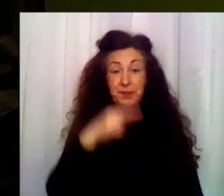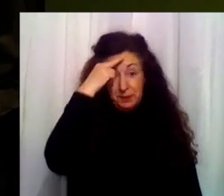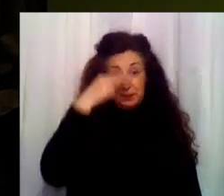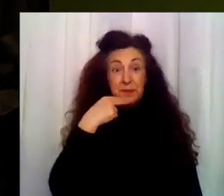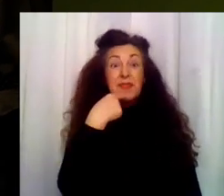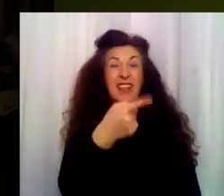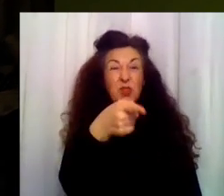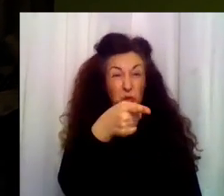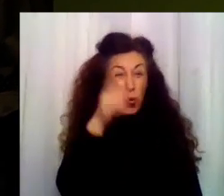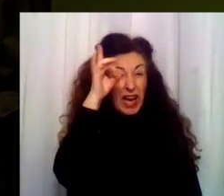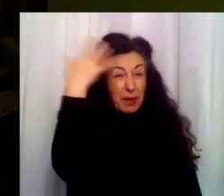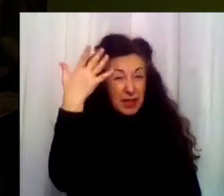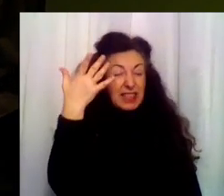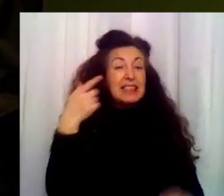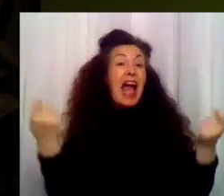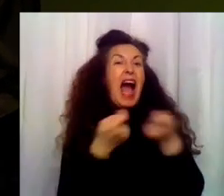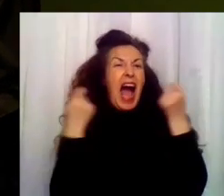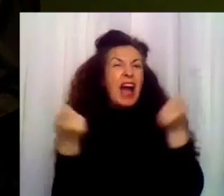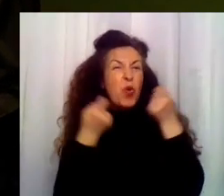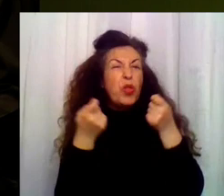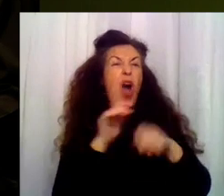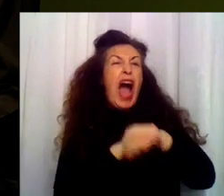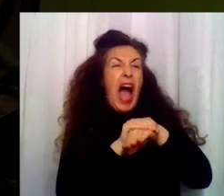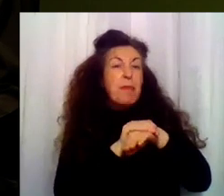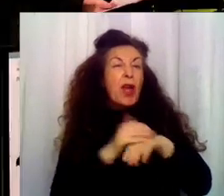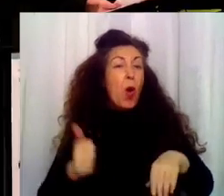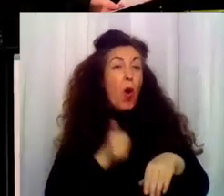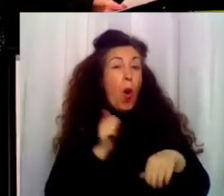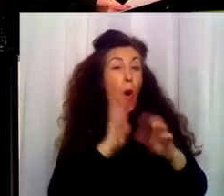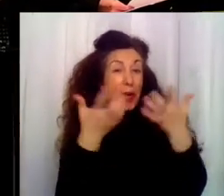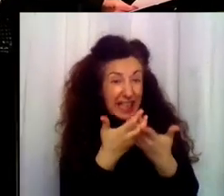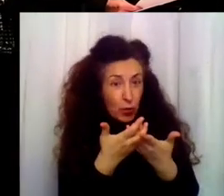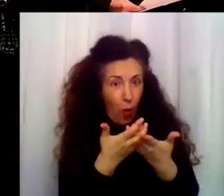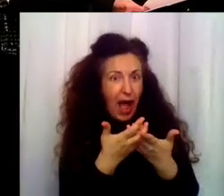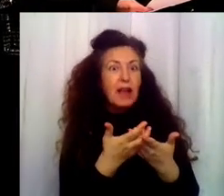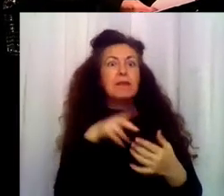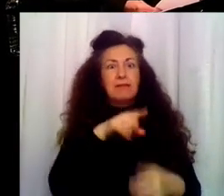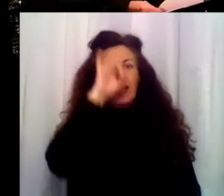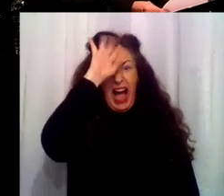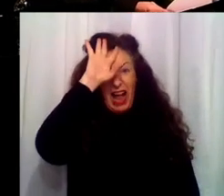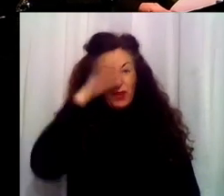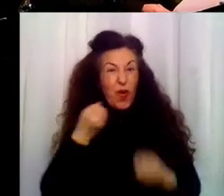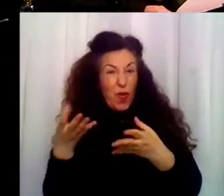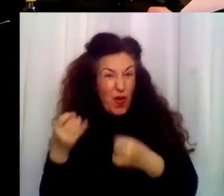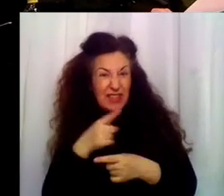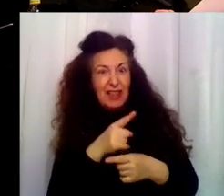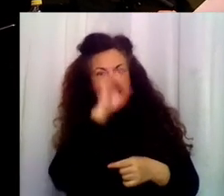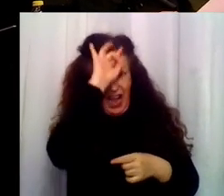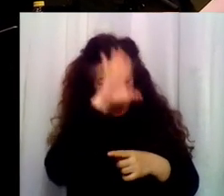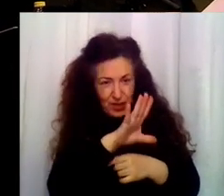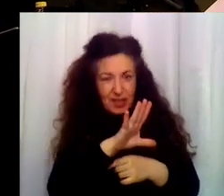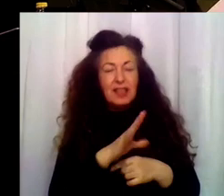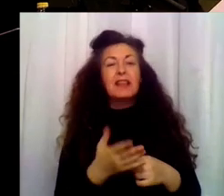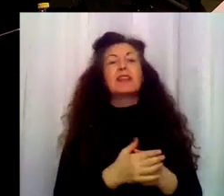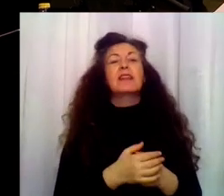eres el que se inventó el anuncio del amigo virtual y alucinó. Se lo ha pedido para Reyes, pero no creo que sus padres sean partidarios. Me